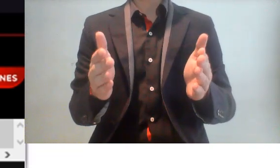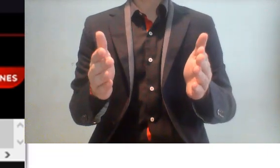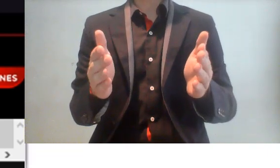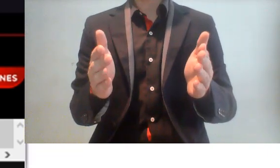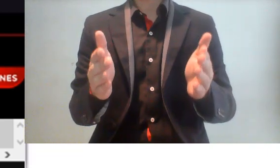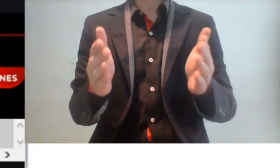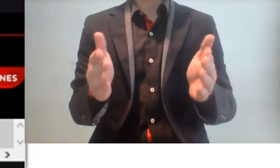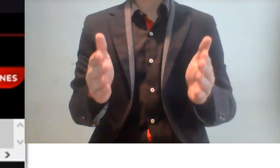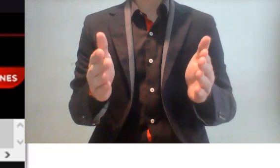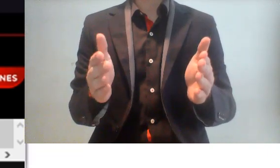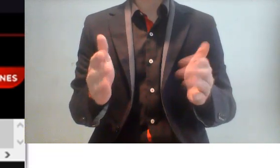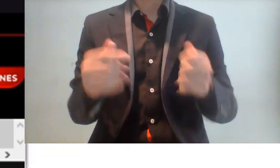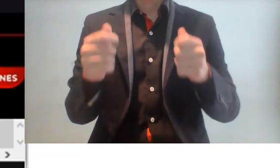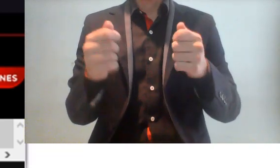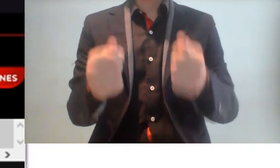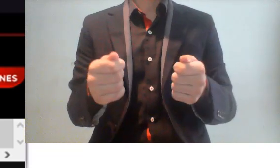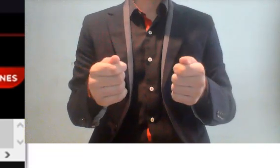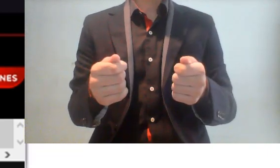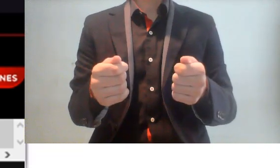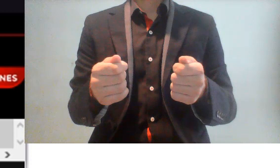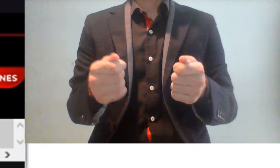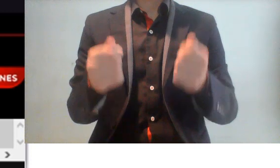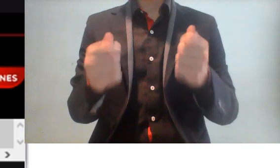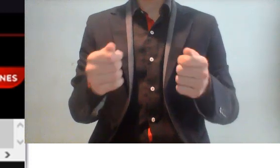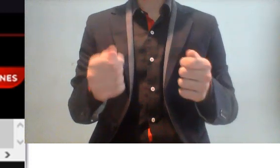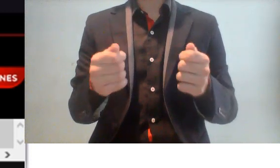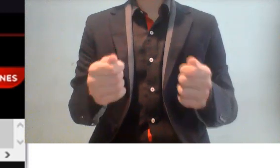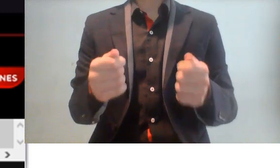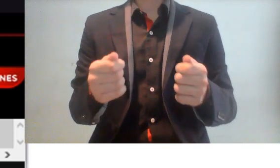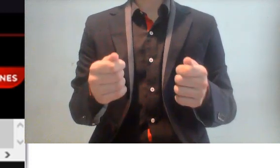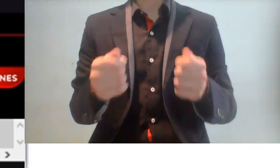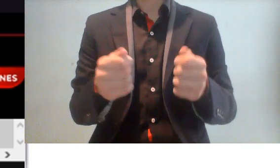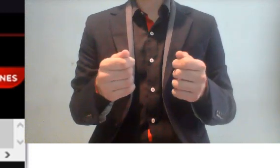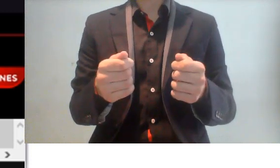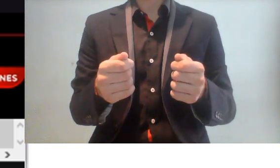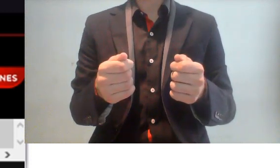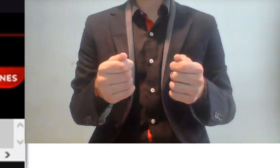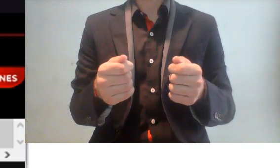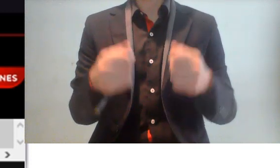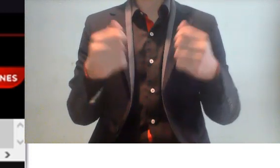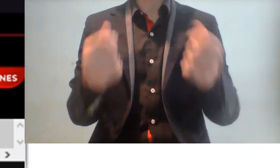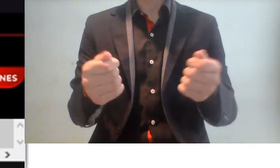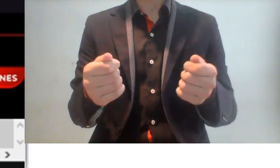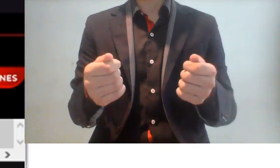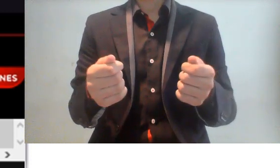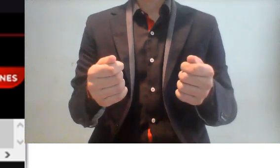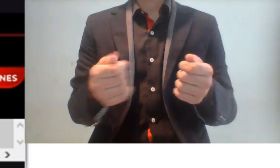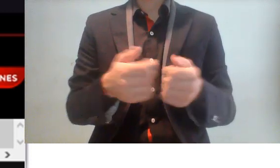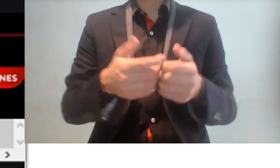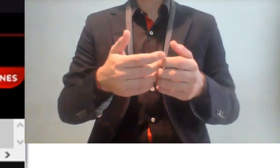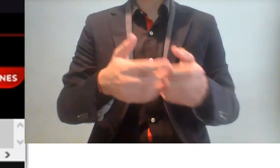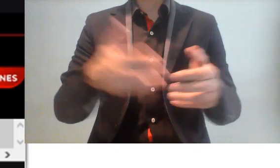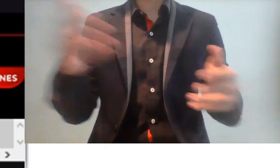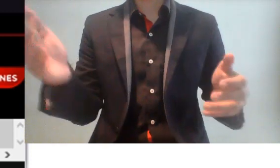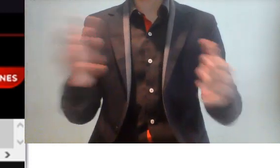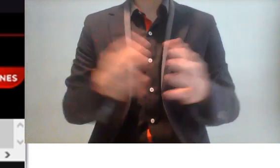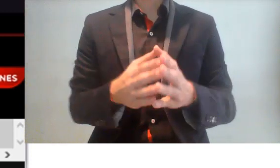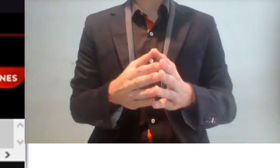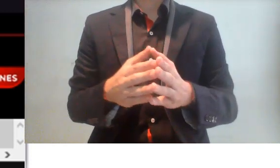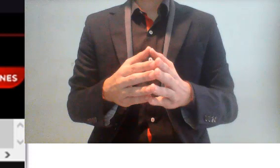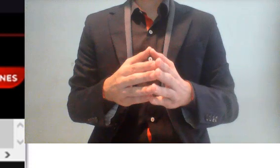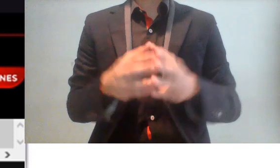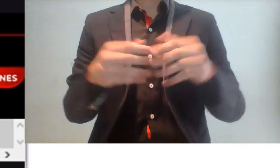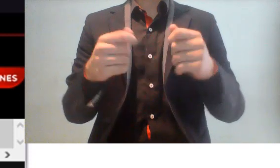usados para lo que realmente tienen que ser usados. El problema es que gran parte de estos solamente se están aplicando para desviar